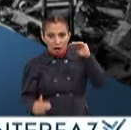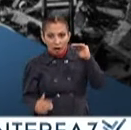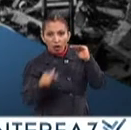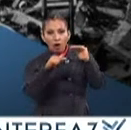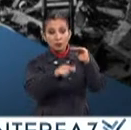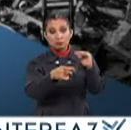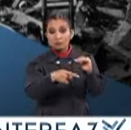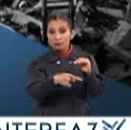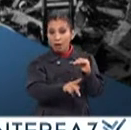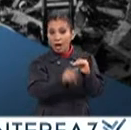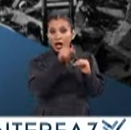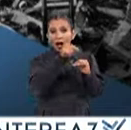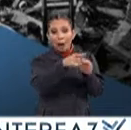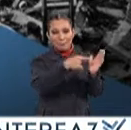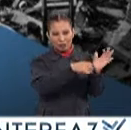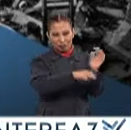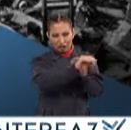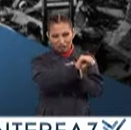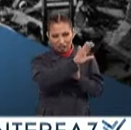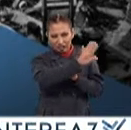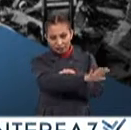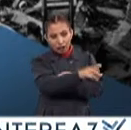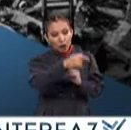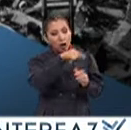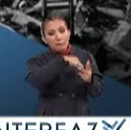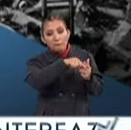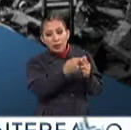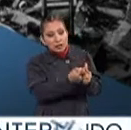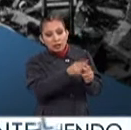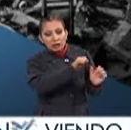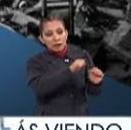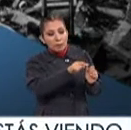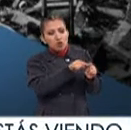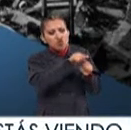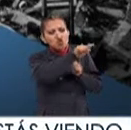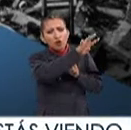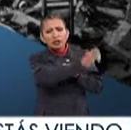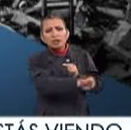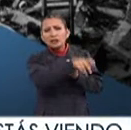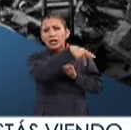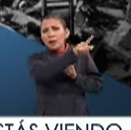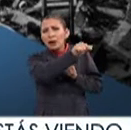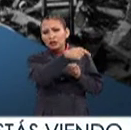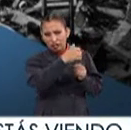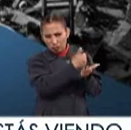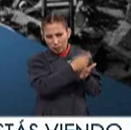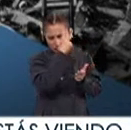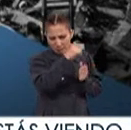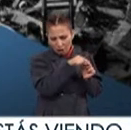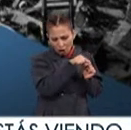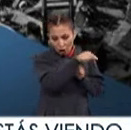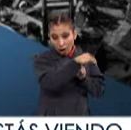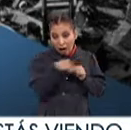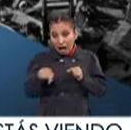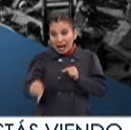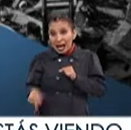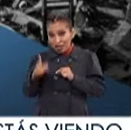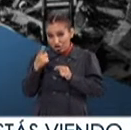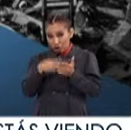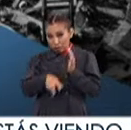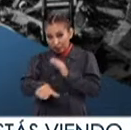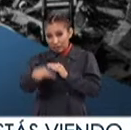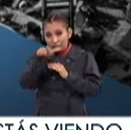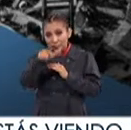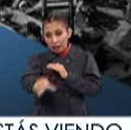Sin embargo En 1985 El epicentro fue a más de 400 kilómetros de la capital Mientras que el de